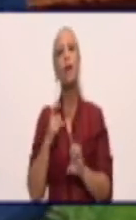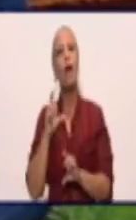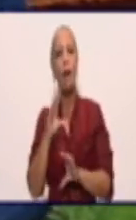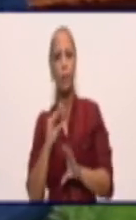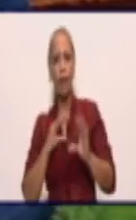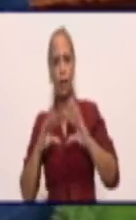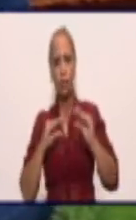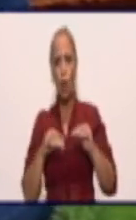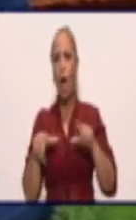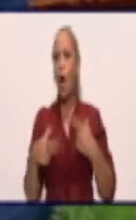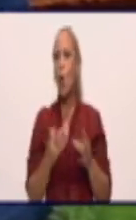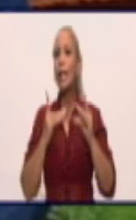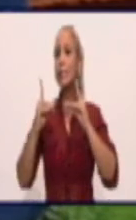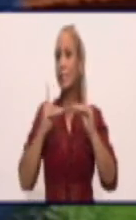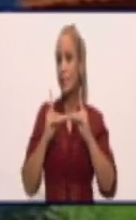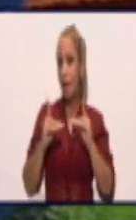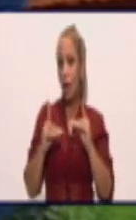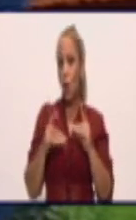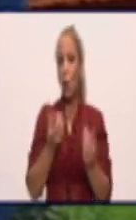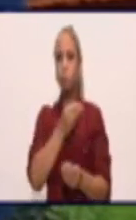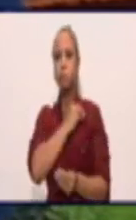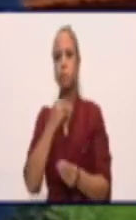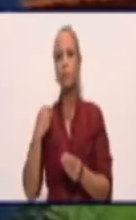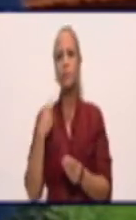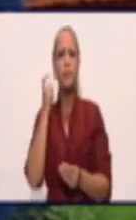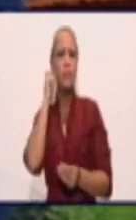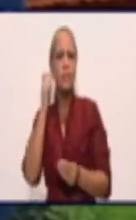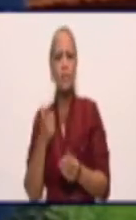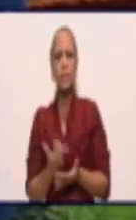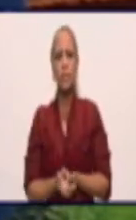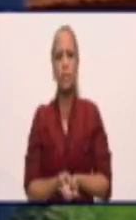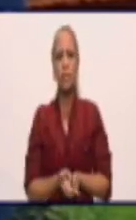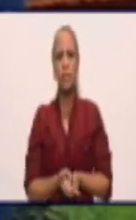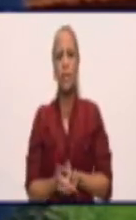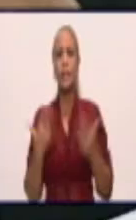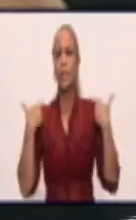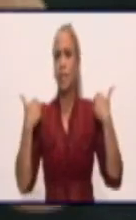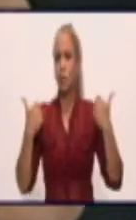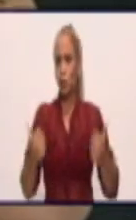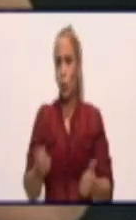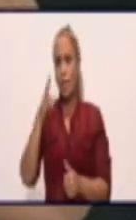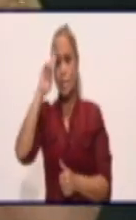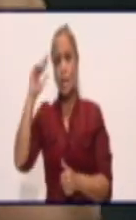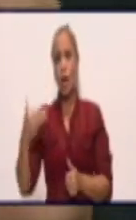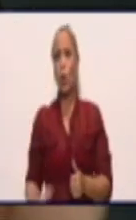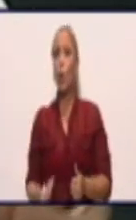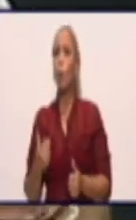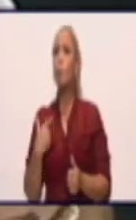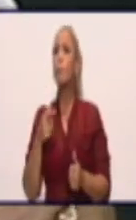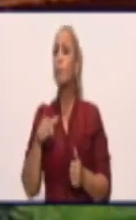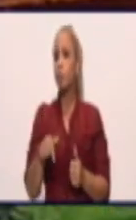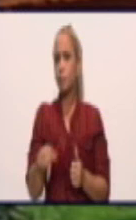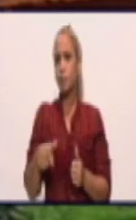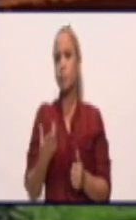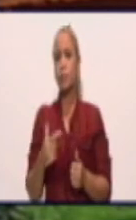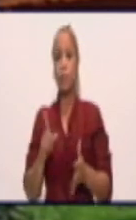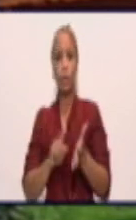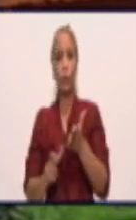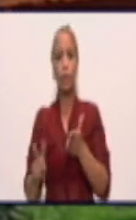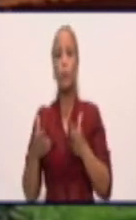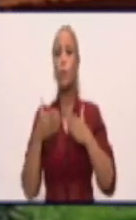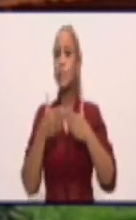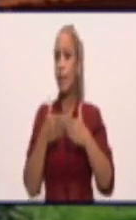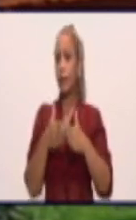Se suma al diálogo la doctora Yelenis Elías Montes, directora de Salud Pública en nuestra provincia de Granma,